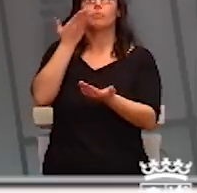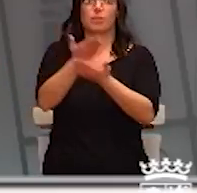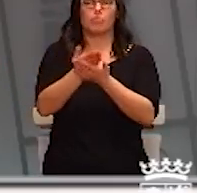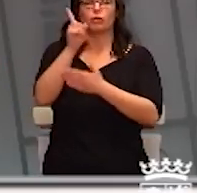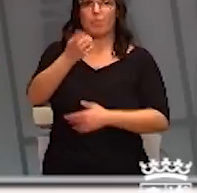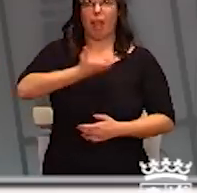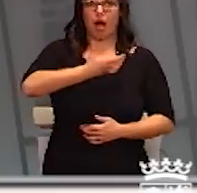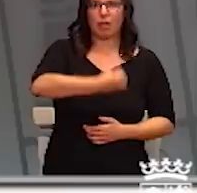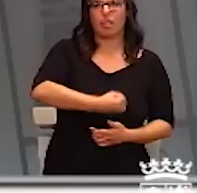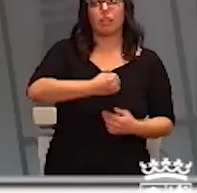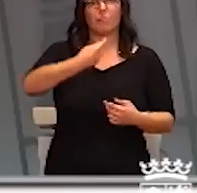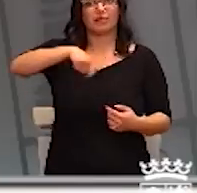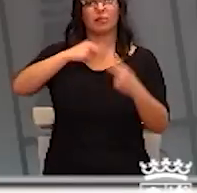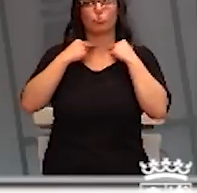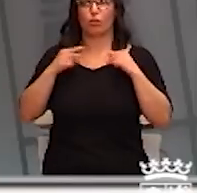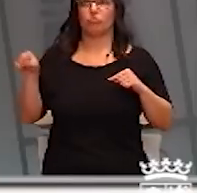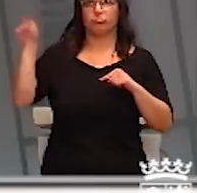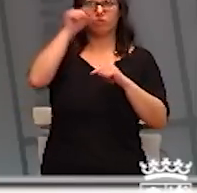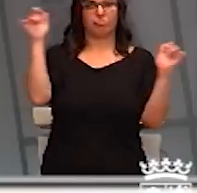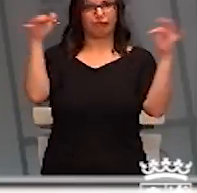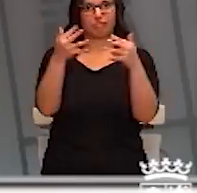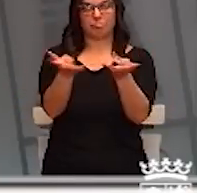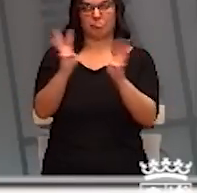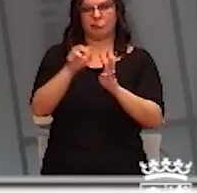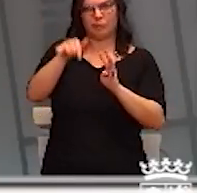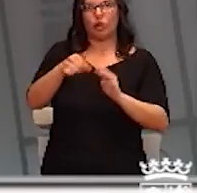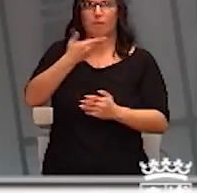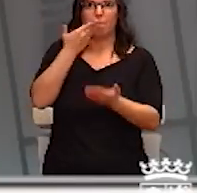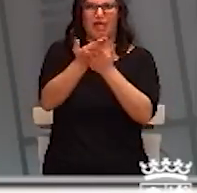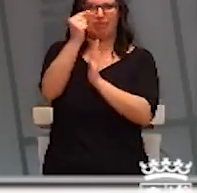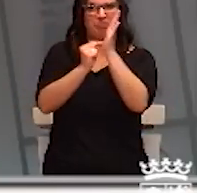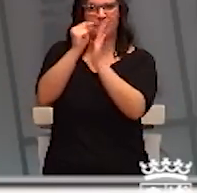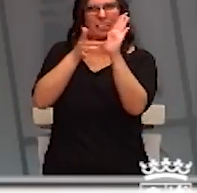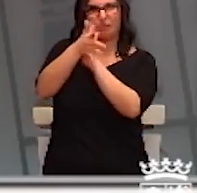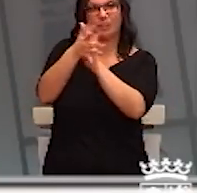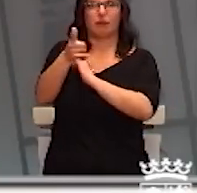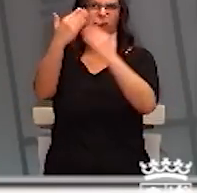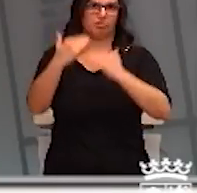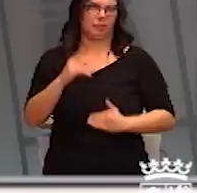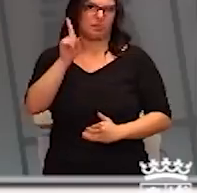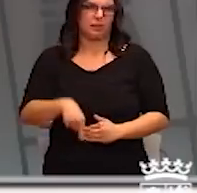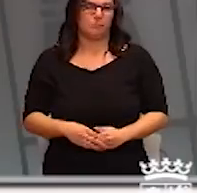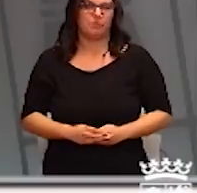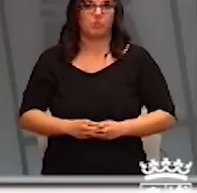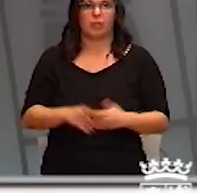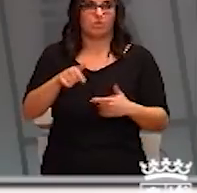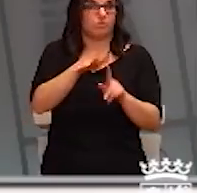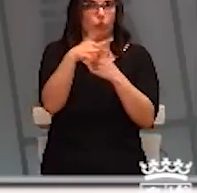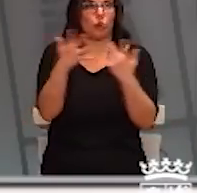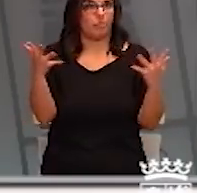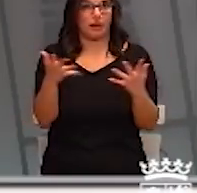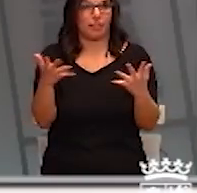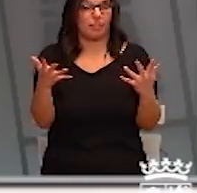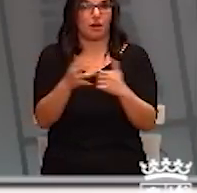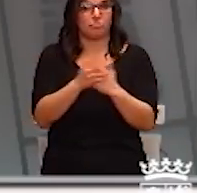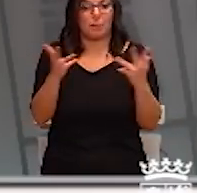alcaldes, presidentes de las diputaciones, para trasladarles todas las medidas. Esto es una emergencia, es una emergencia